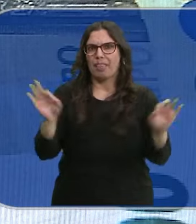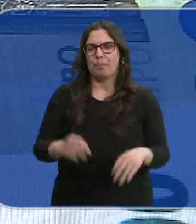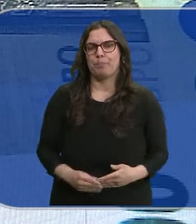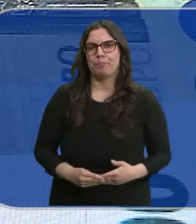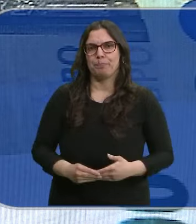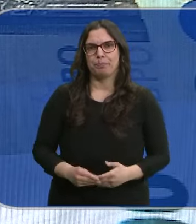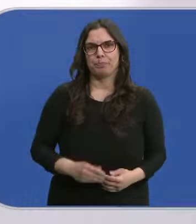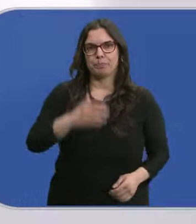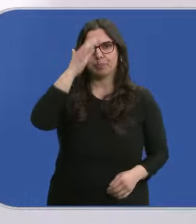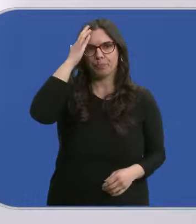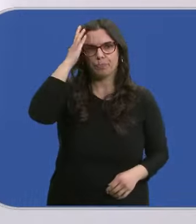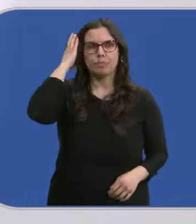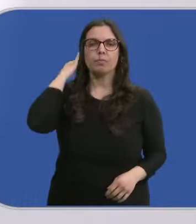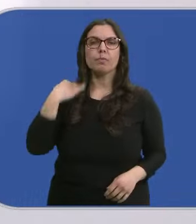comunidad.